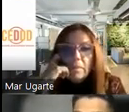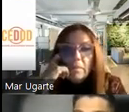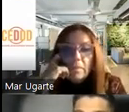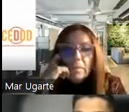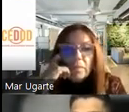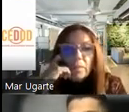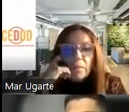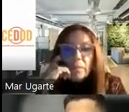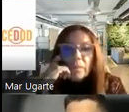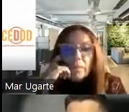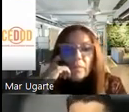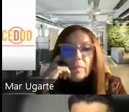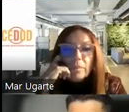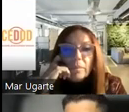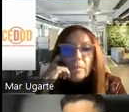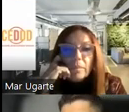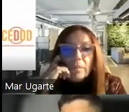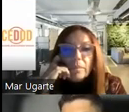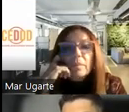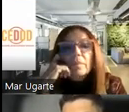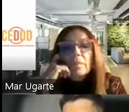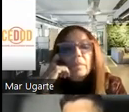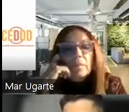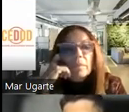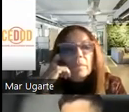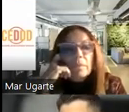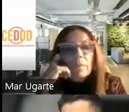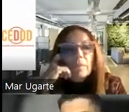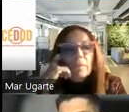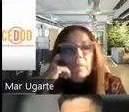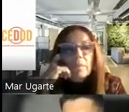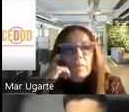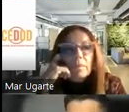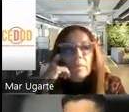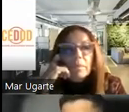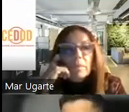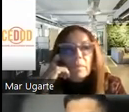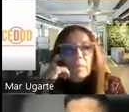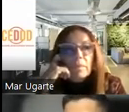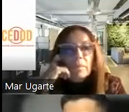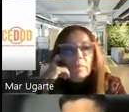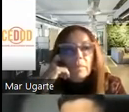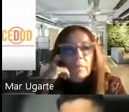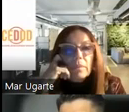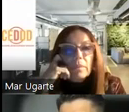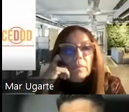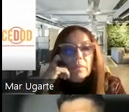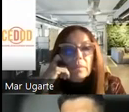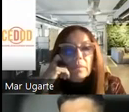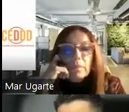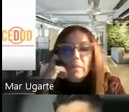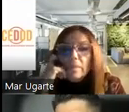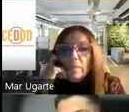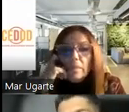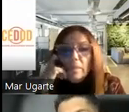de pacientes con traumatismo cronoencefálico por lo que comentaba, por ese cizallamiento de la